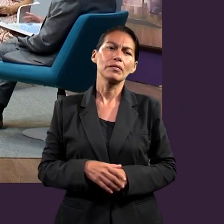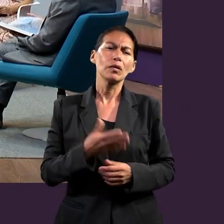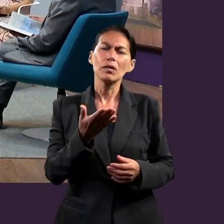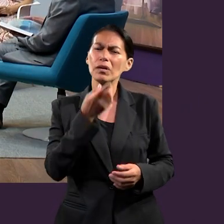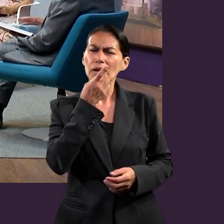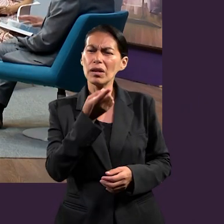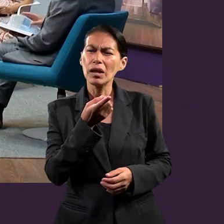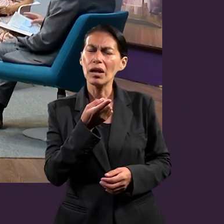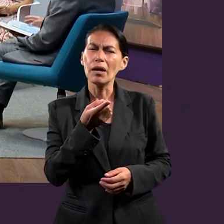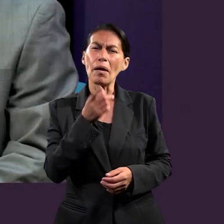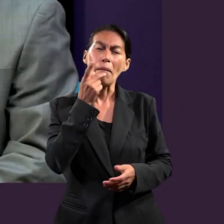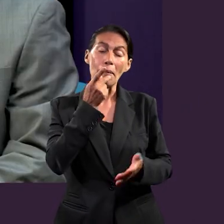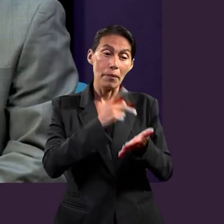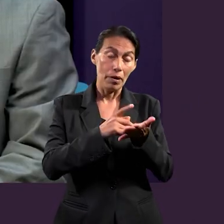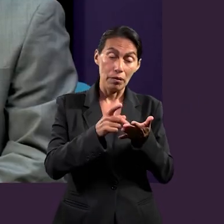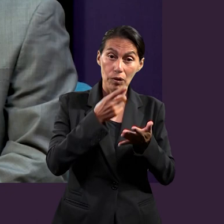algo?